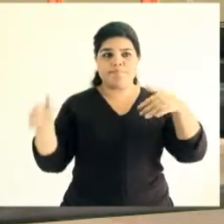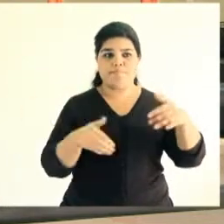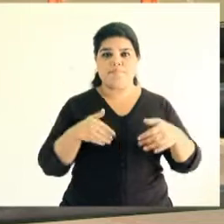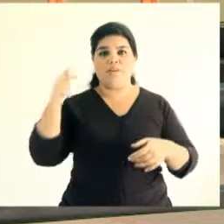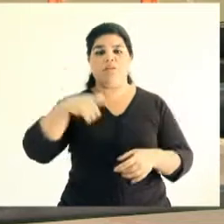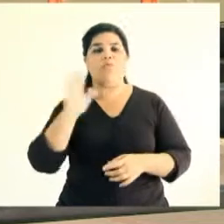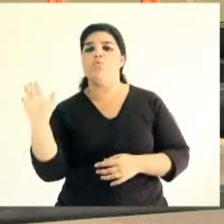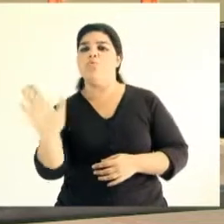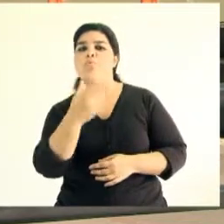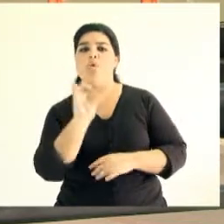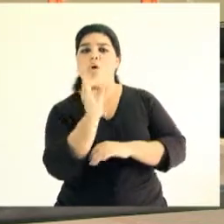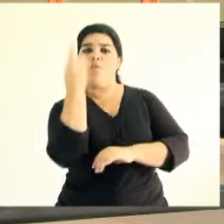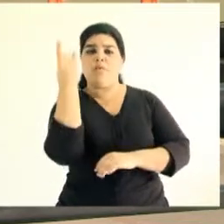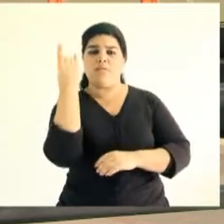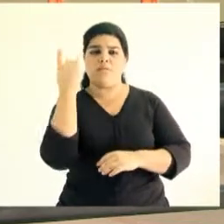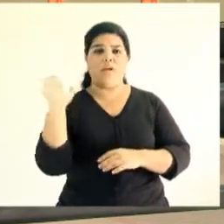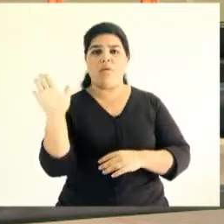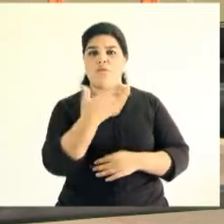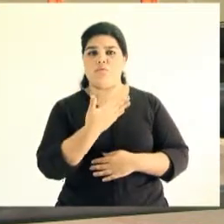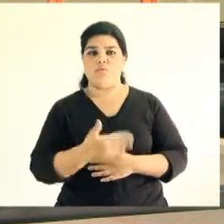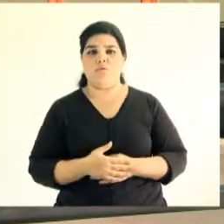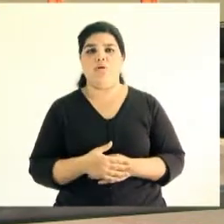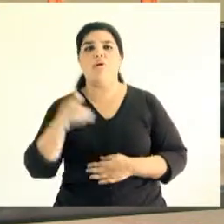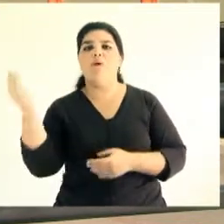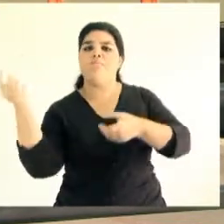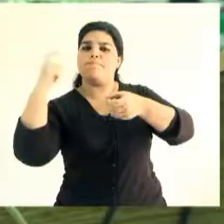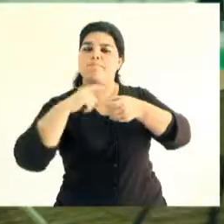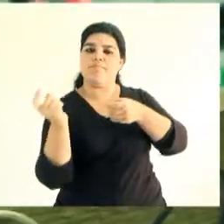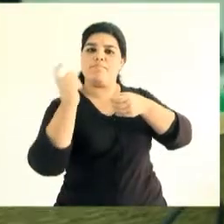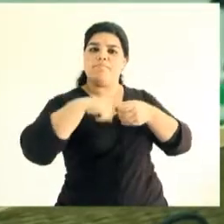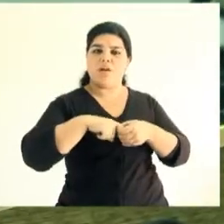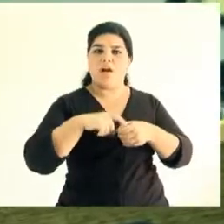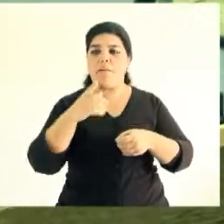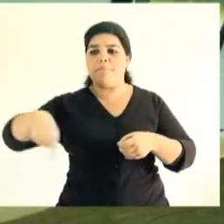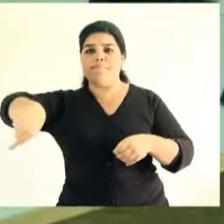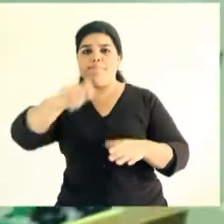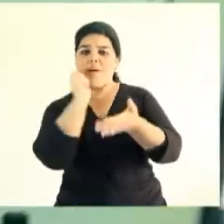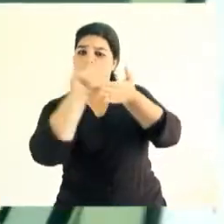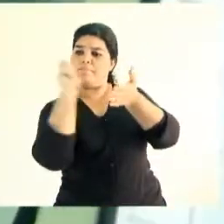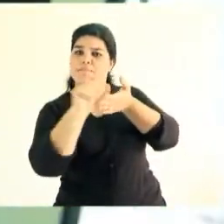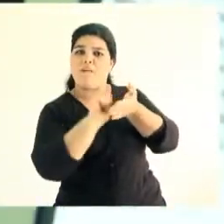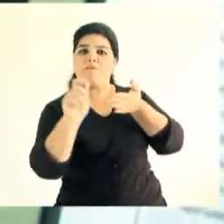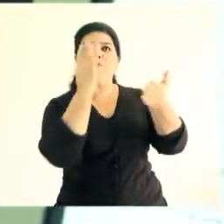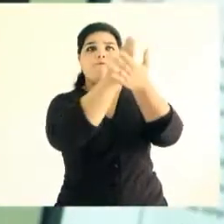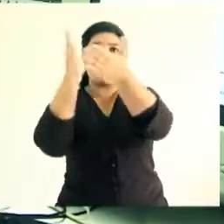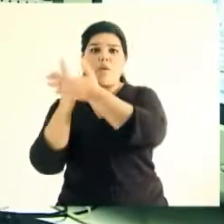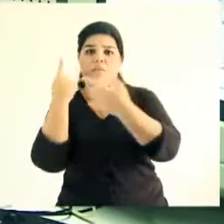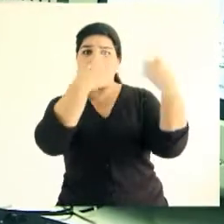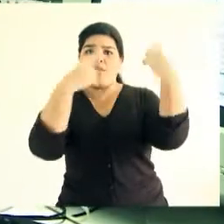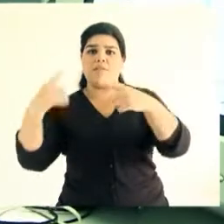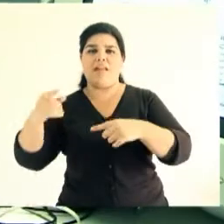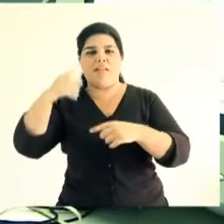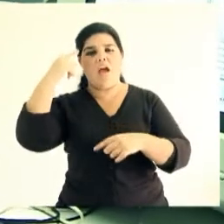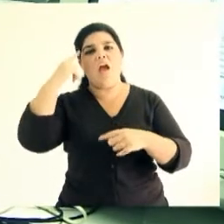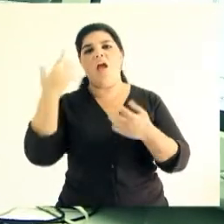Ciencias Políticas sino también de toda la universidad en ese sentido estamos incorporando columnistas de distintas facultades que sean